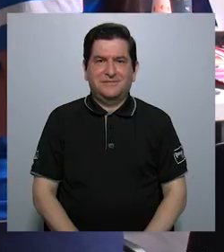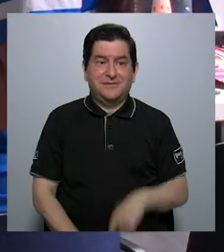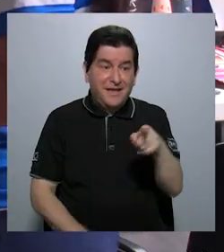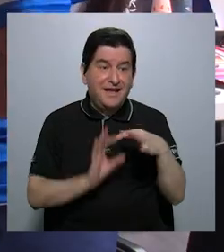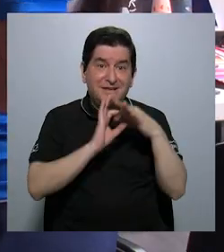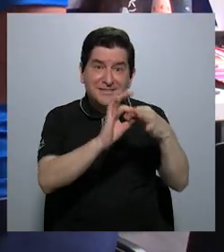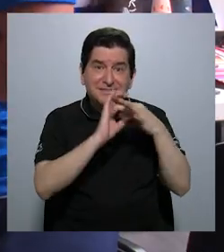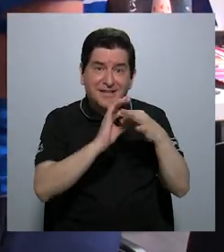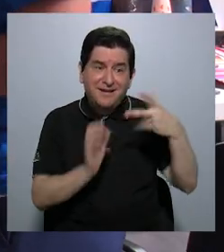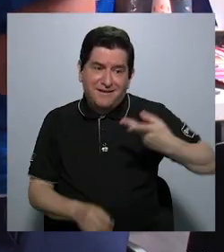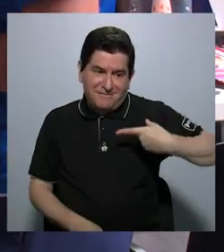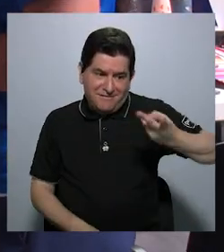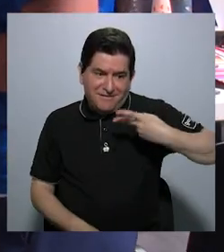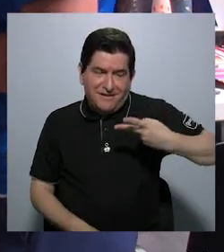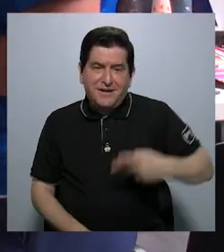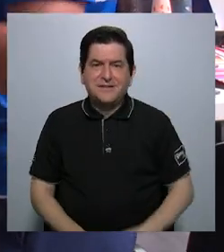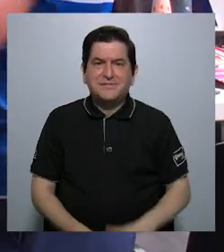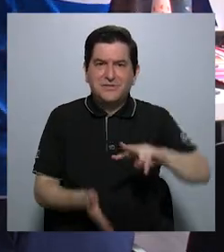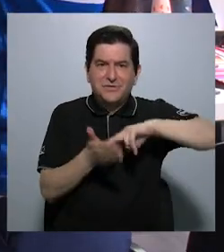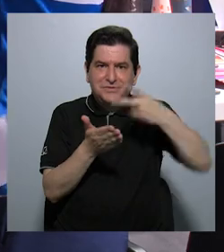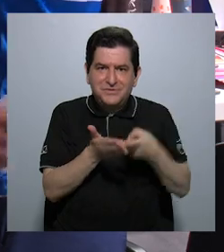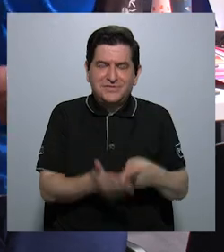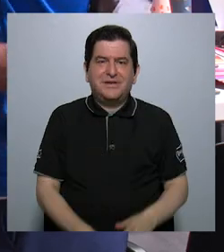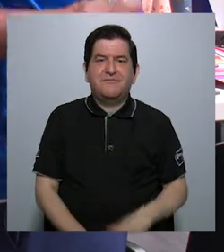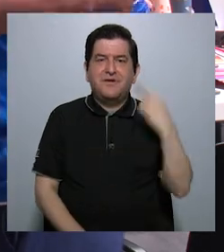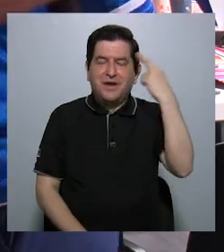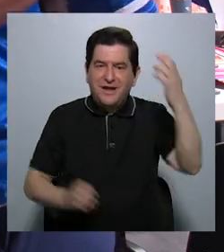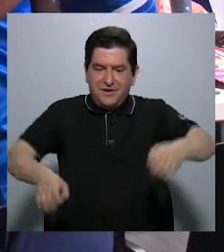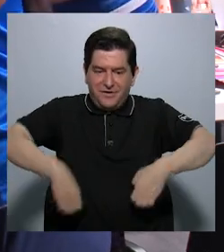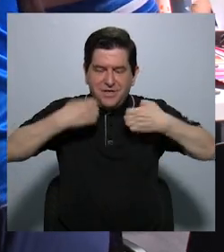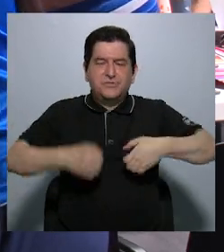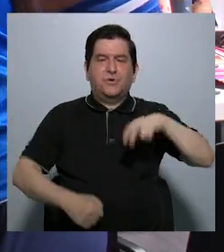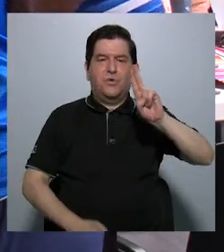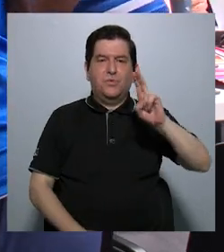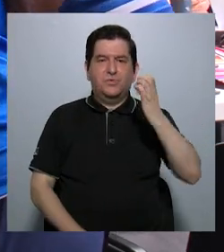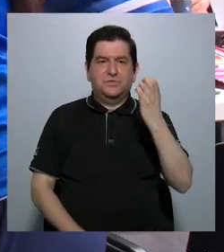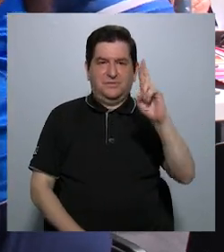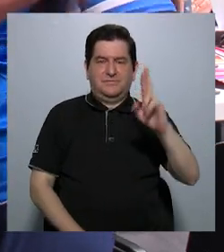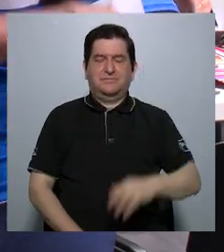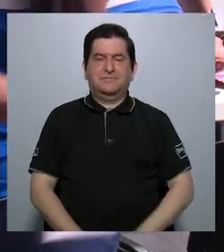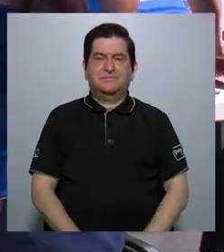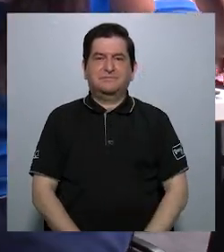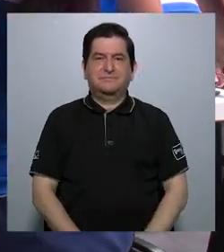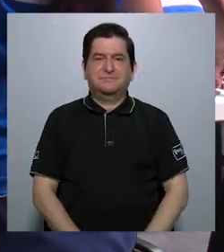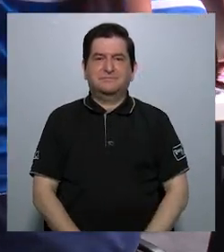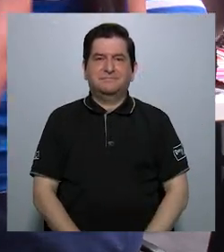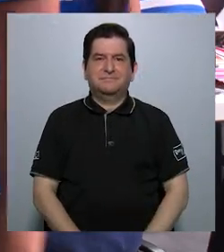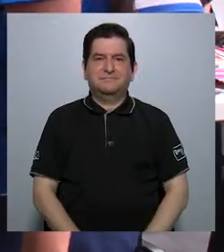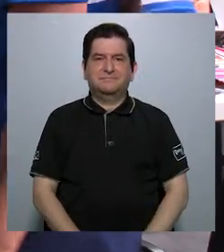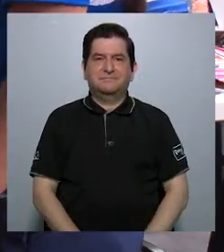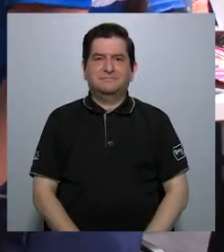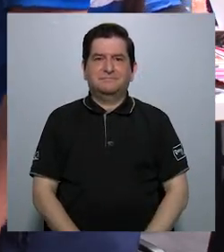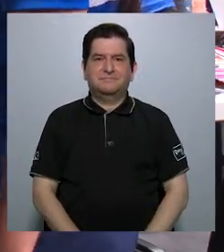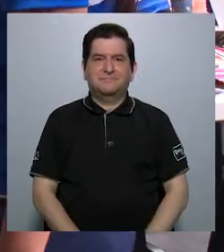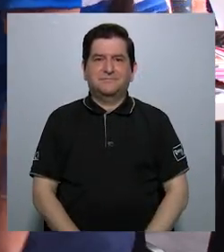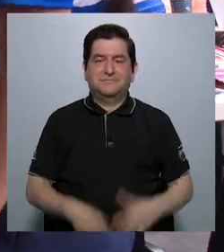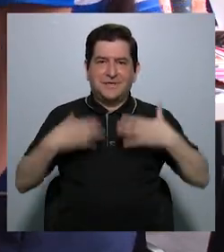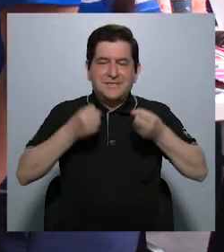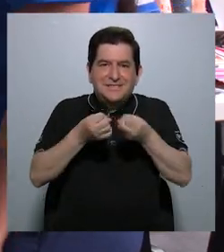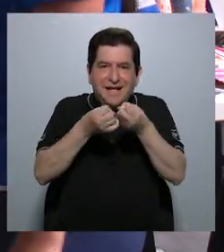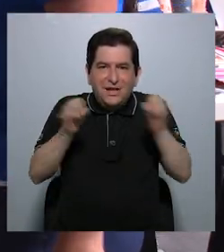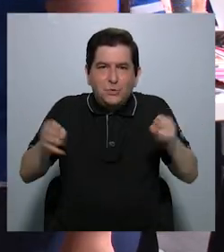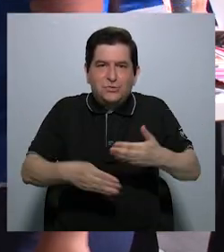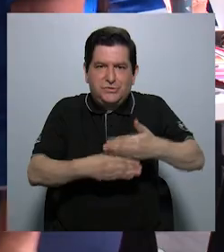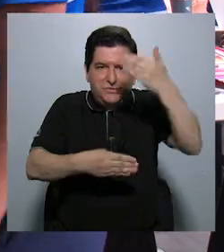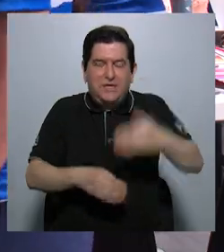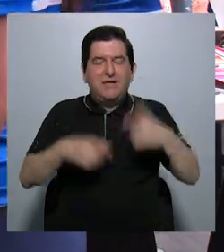relación dialógica se convierte en la razón de ser de la Universidad de Costa Rica. Salud Sin